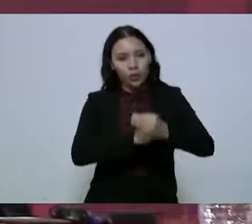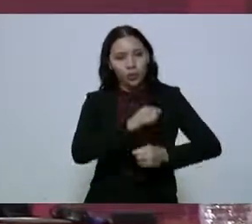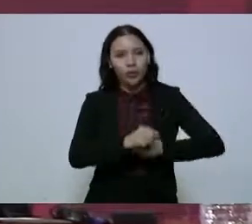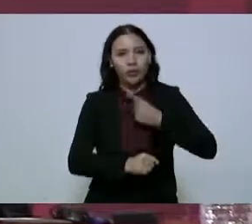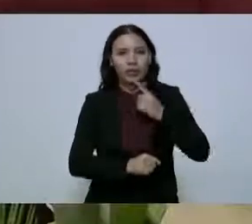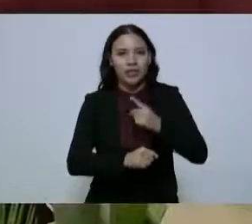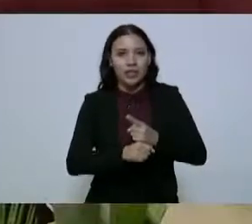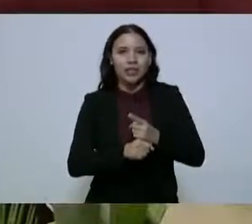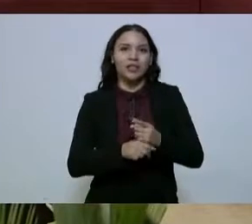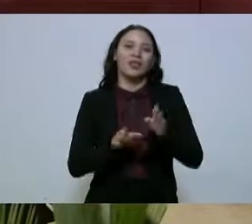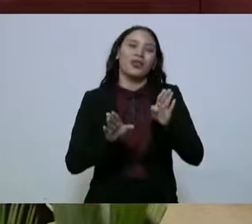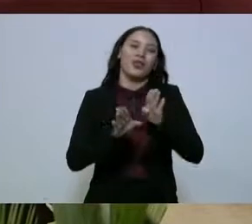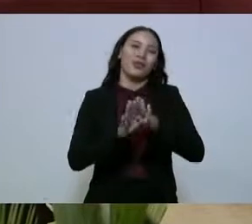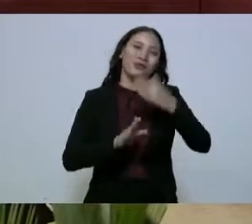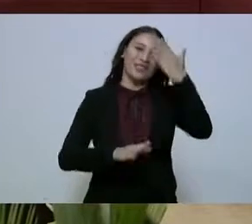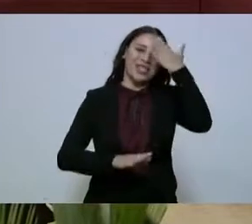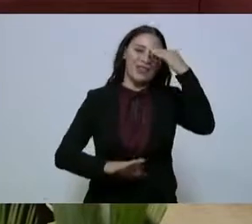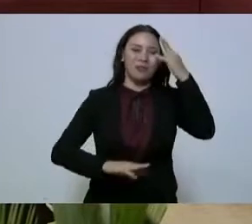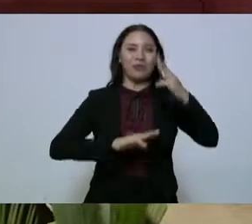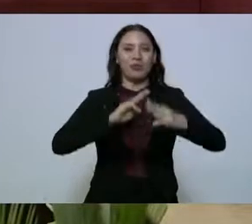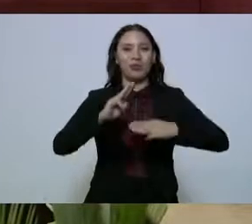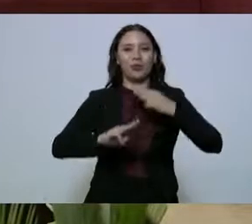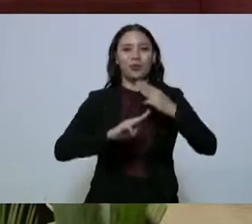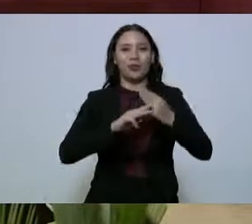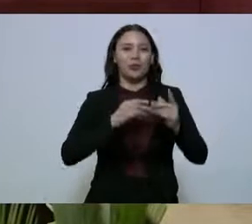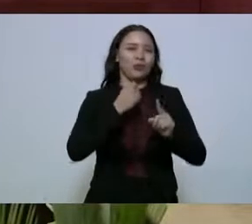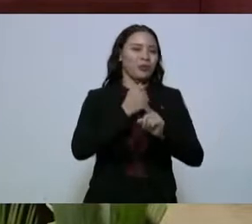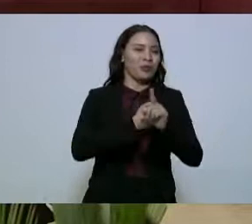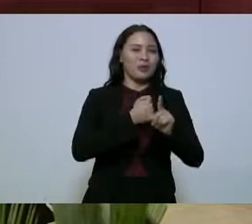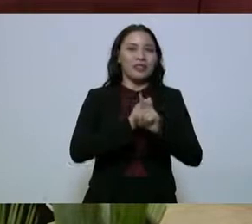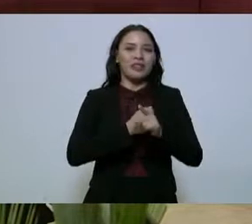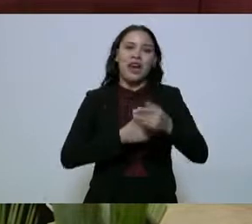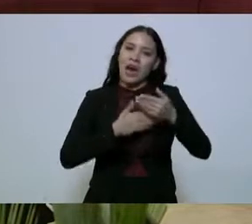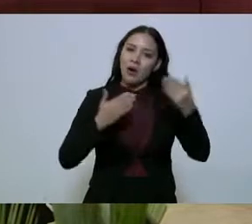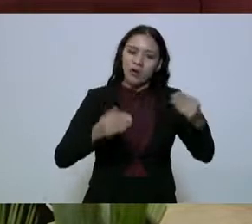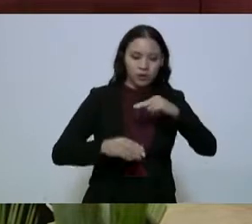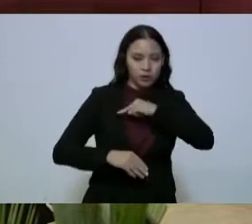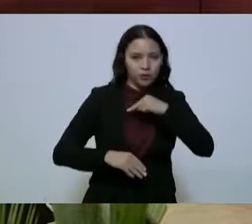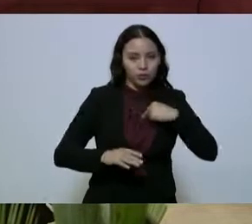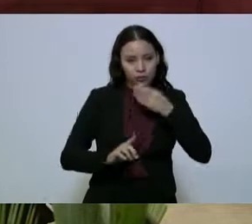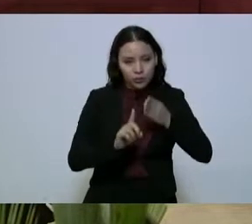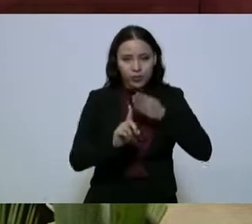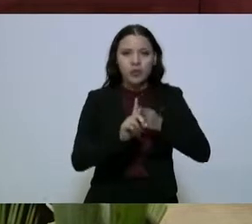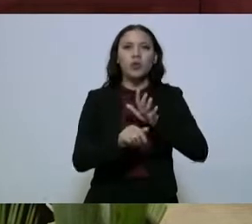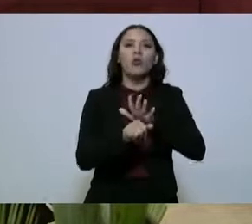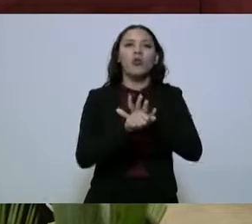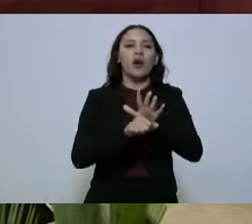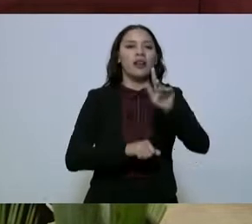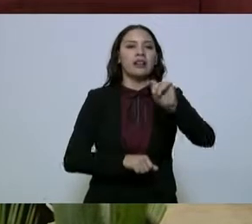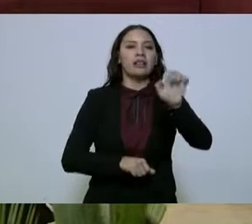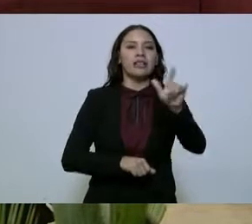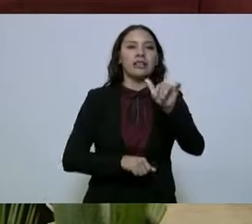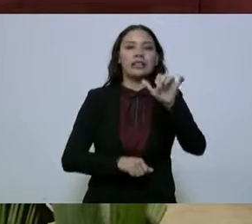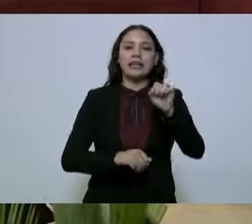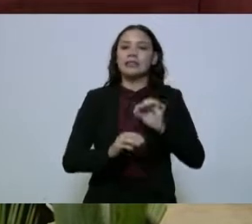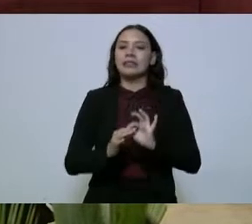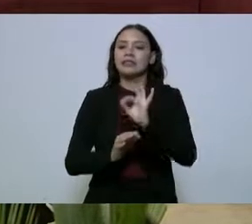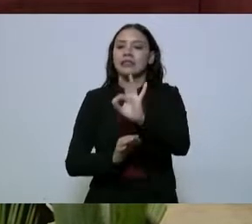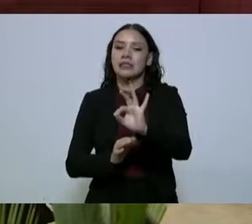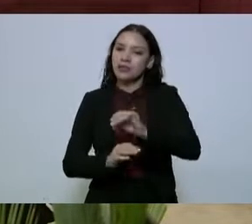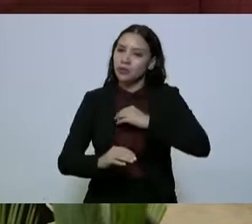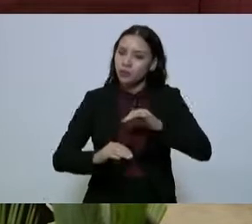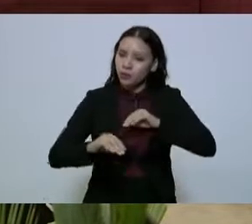geopolítico que hay en el mundo. Entonces, hay una gran relocalización de actividades hacia Texas en primer lugar y probablemente